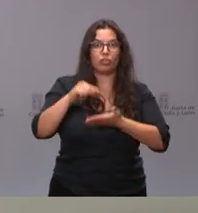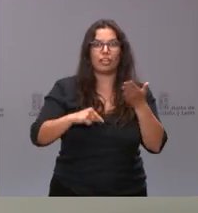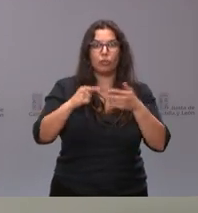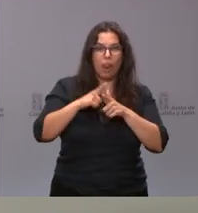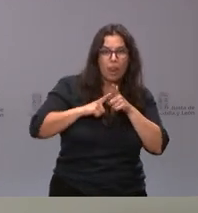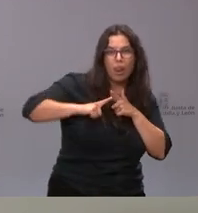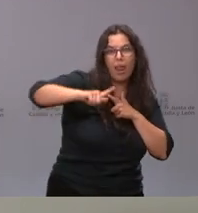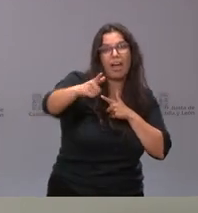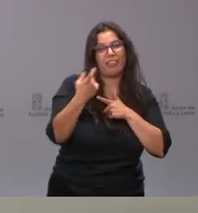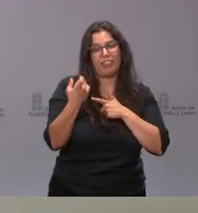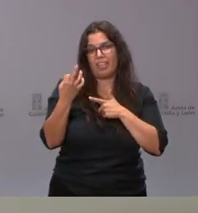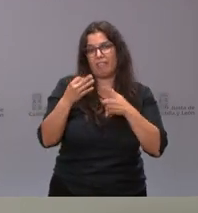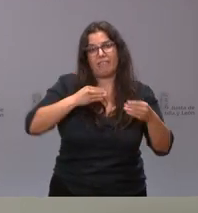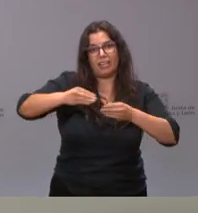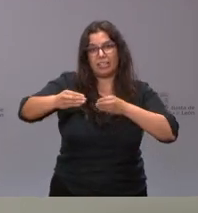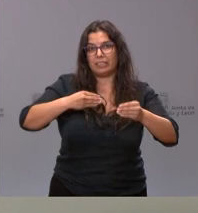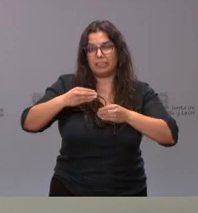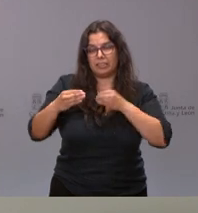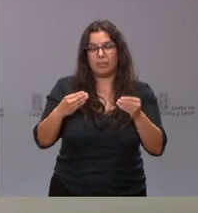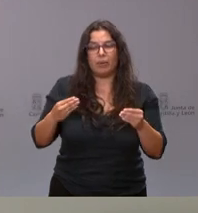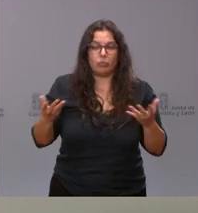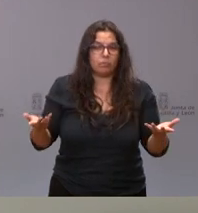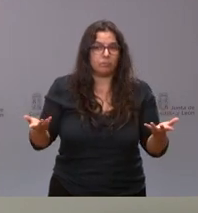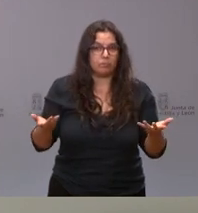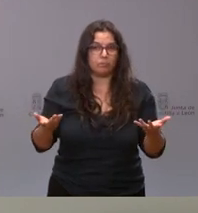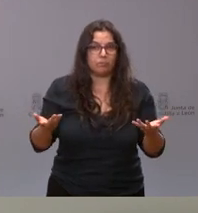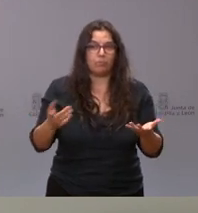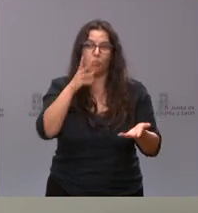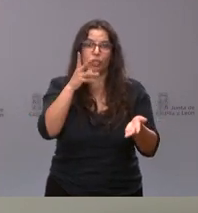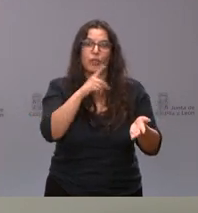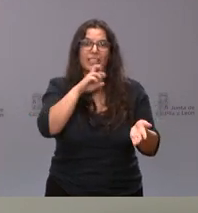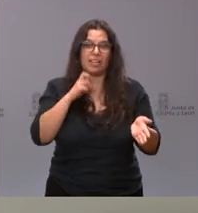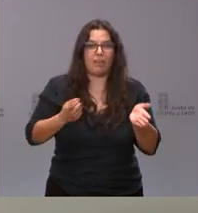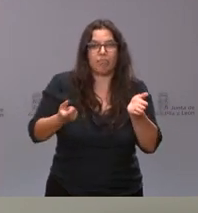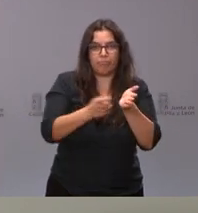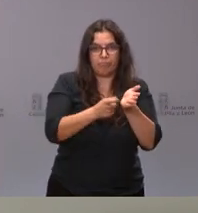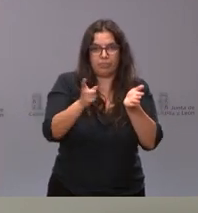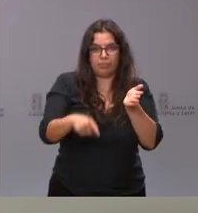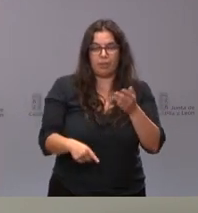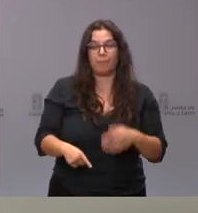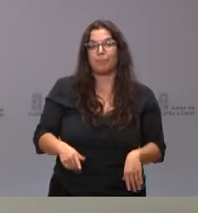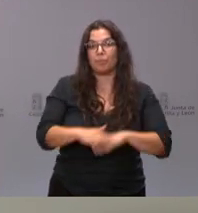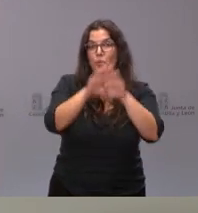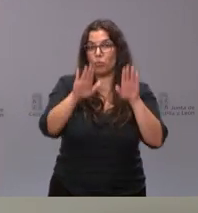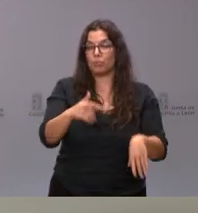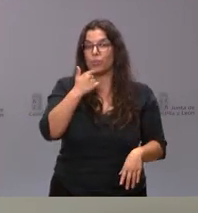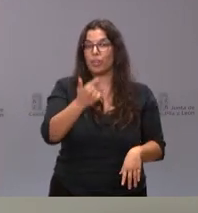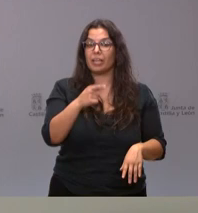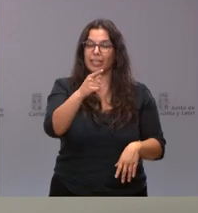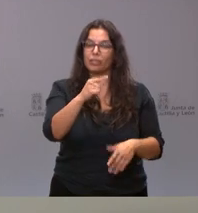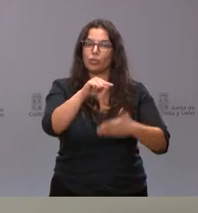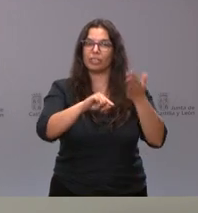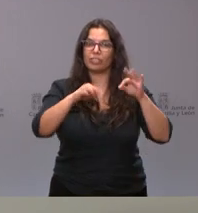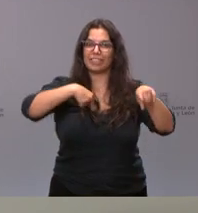exige una cierta flexibilidad en su aplicación y, por tanto, viene también esta reserva. Indicarles, por último, que este es el contrato del transporte